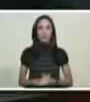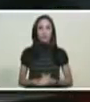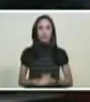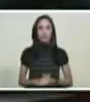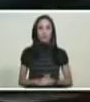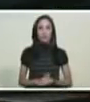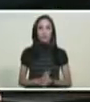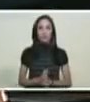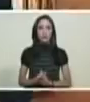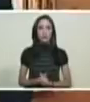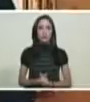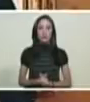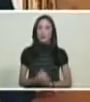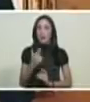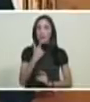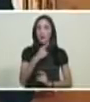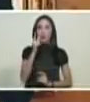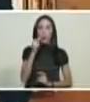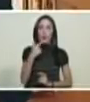como dice Einstein